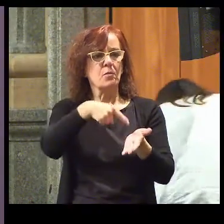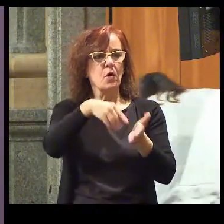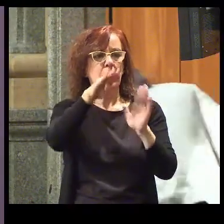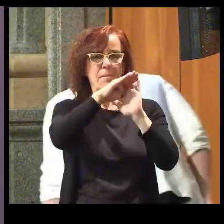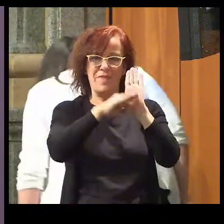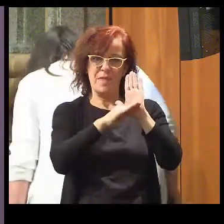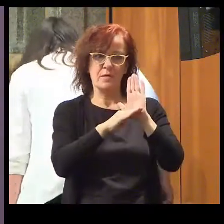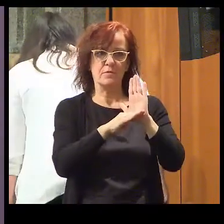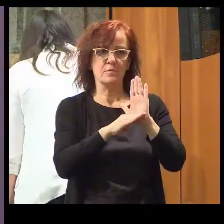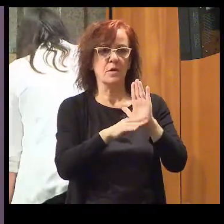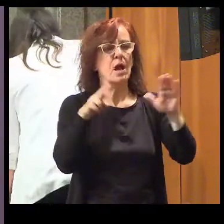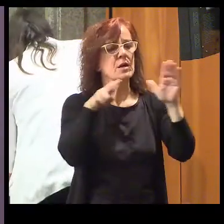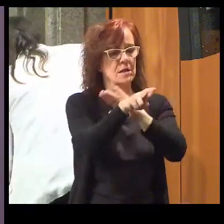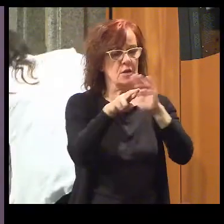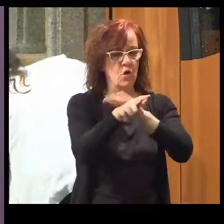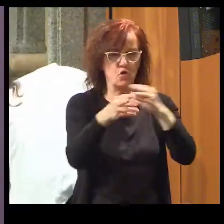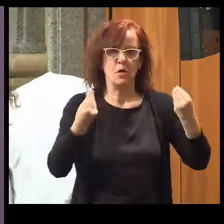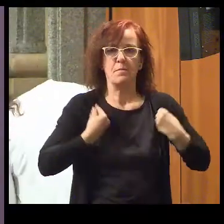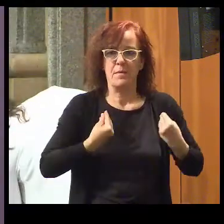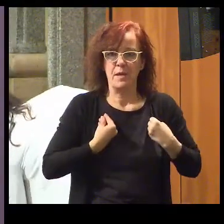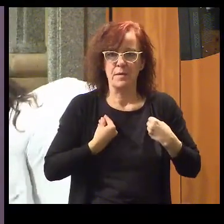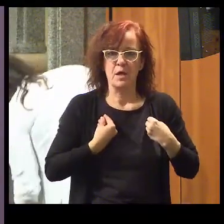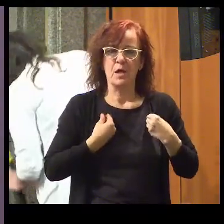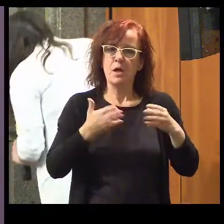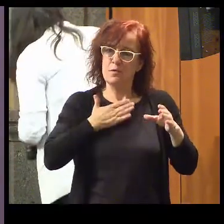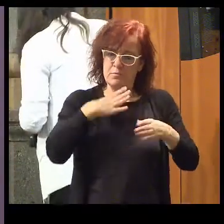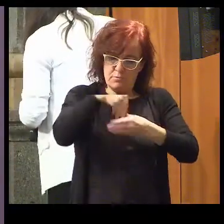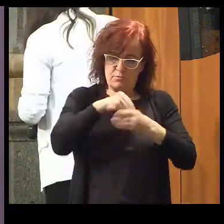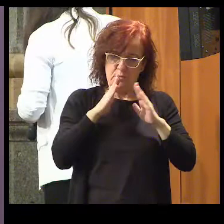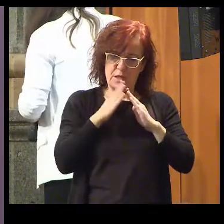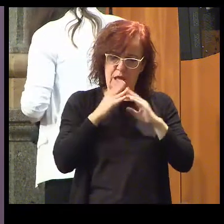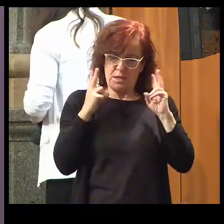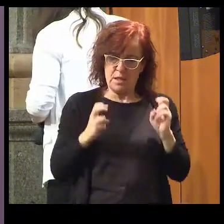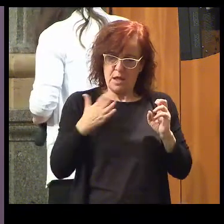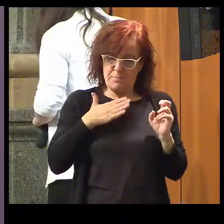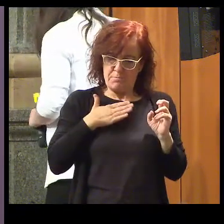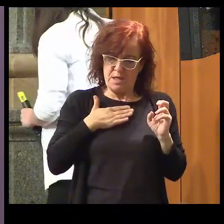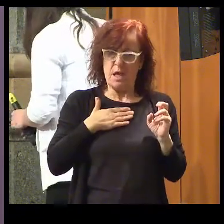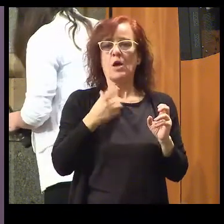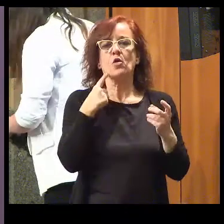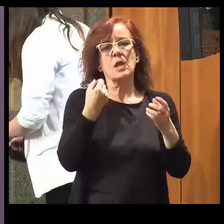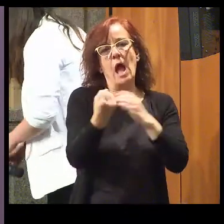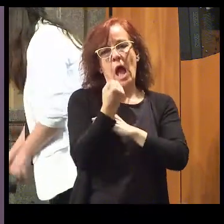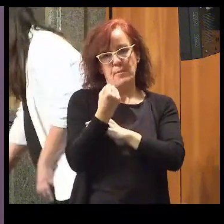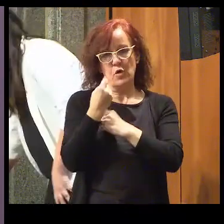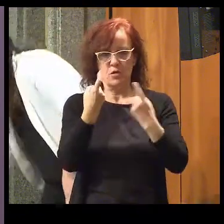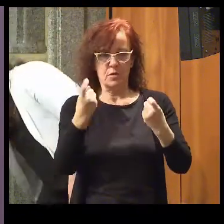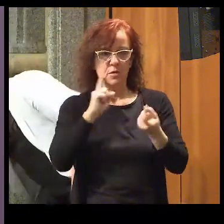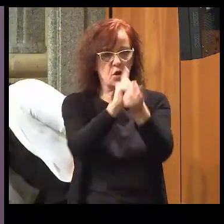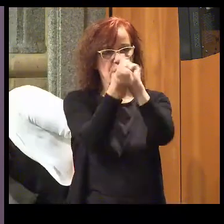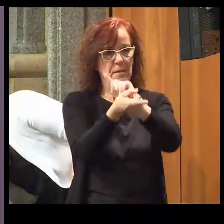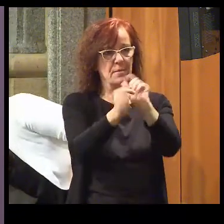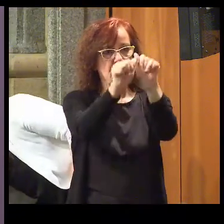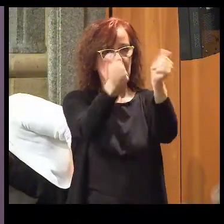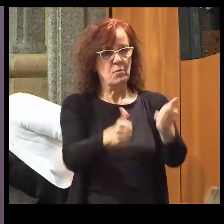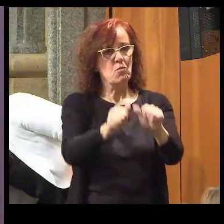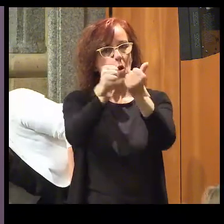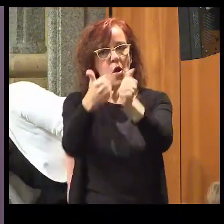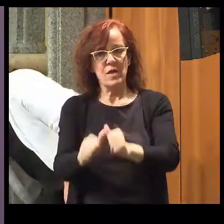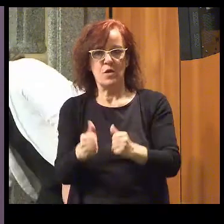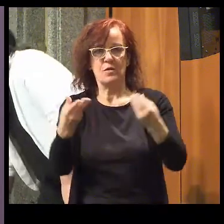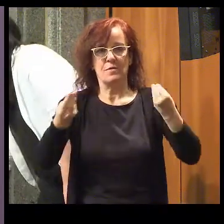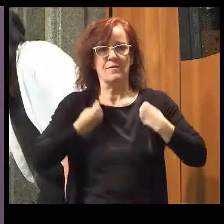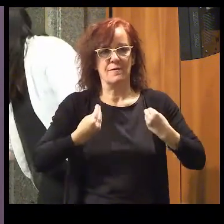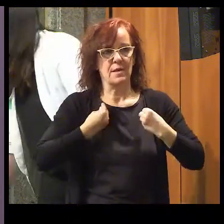como recursos para vivir en tu propia casa con los apoyos necesarios, cambiar los modelos de vivienda